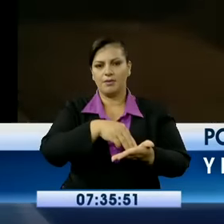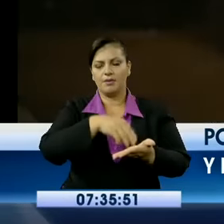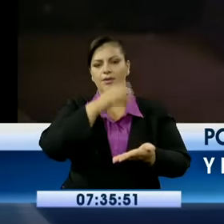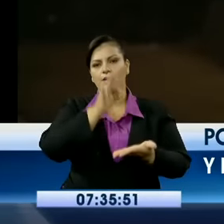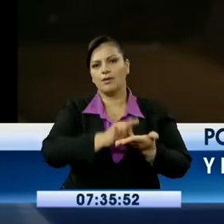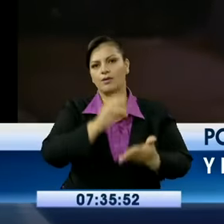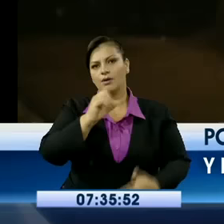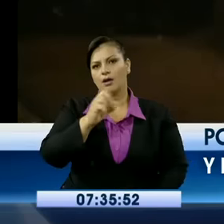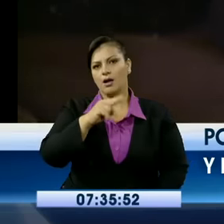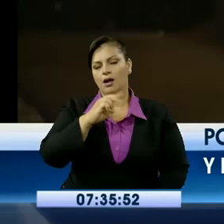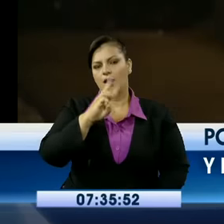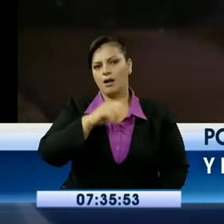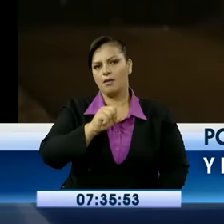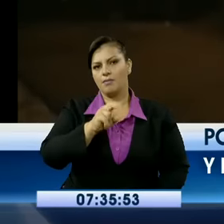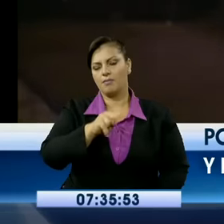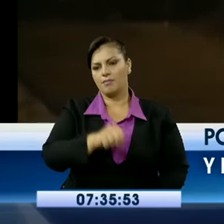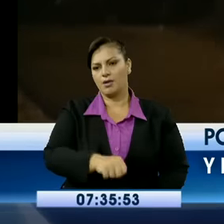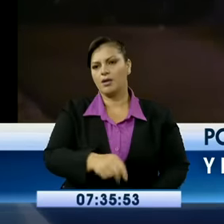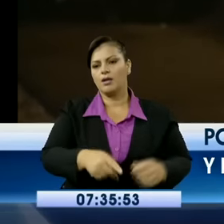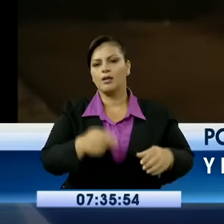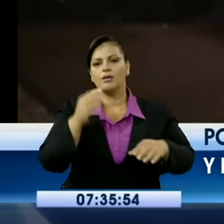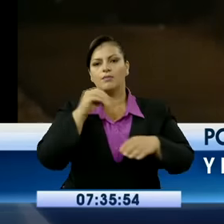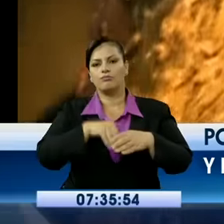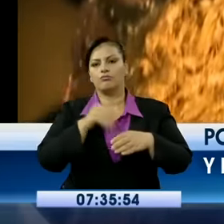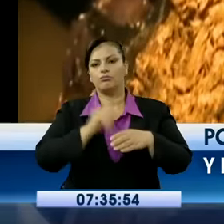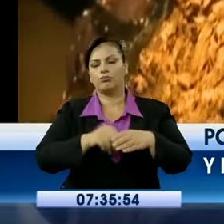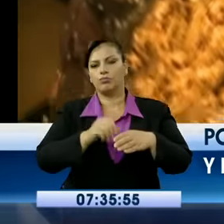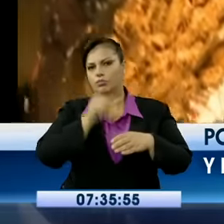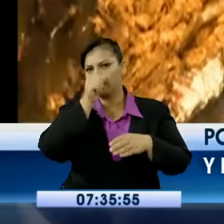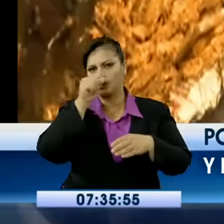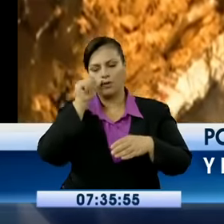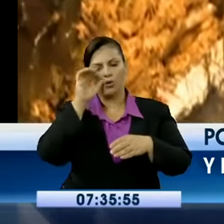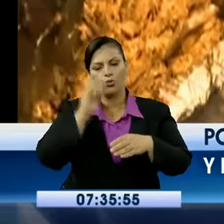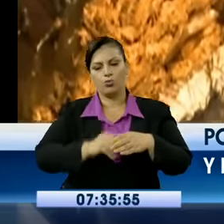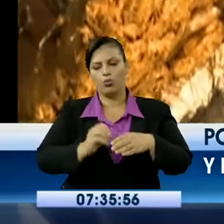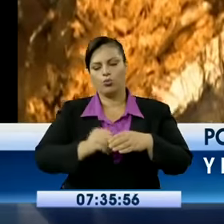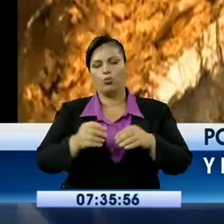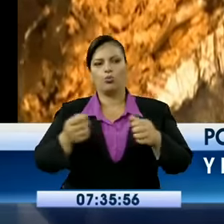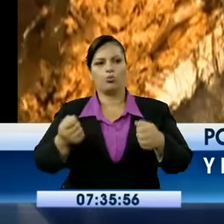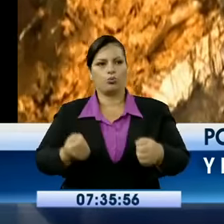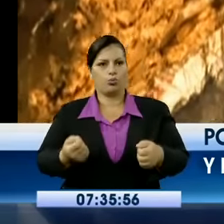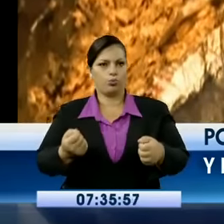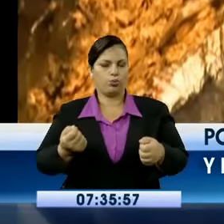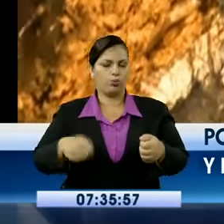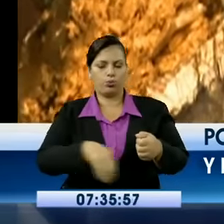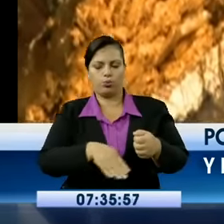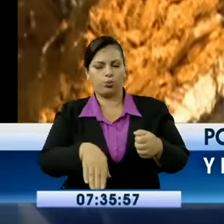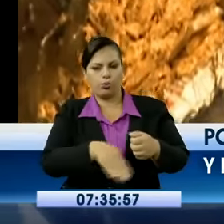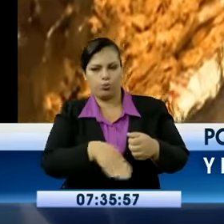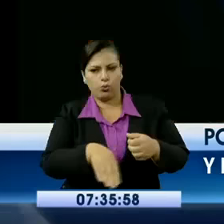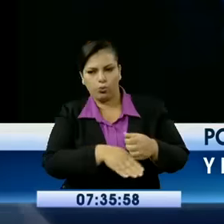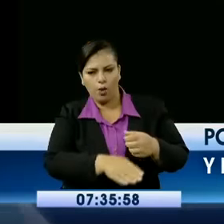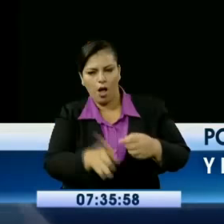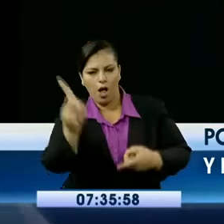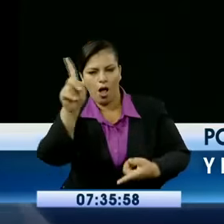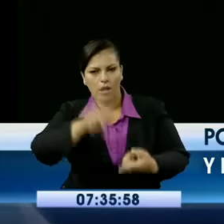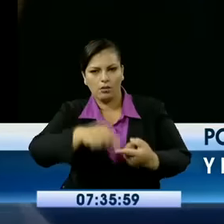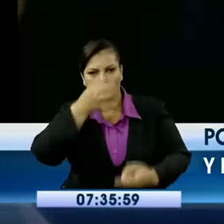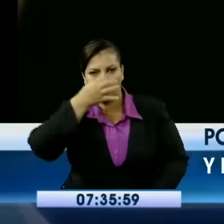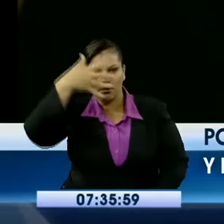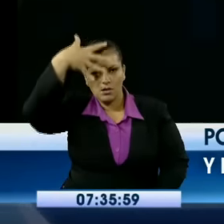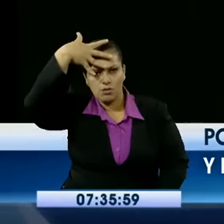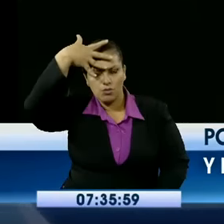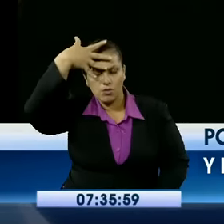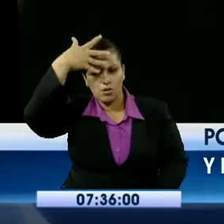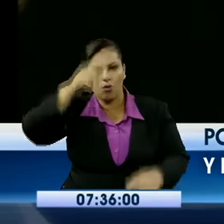sustancia. Ahí arribaban según el cronograma hasta el sur de la capital. Pero el negocio no se concretó gracias a los trabajos de inteligencia de policías de la